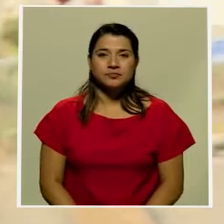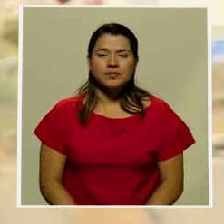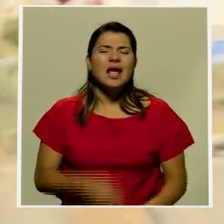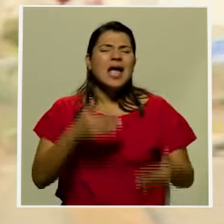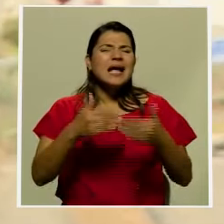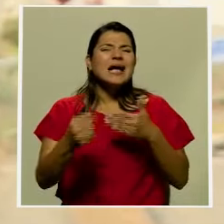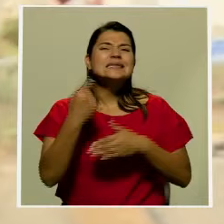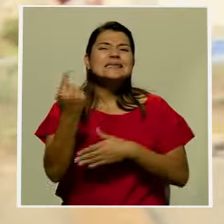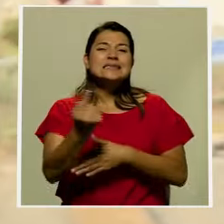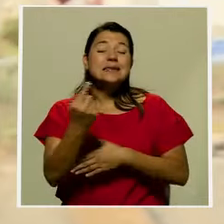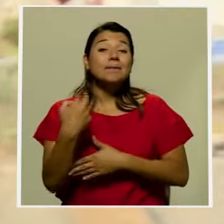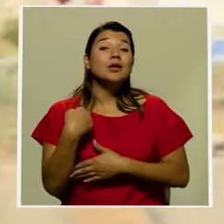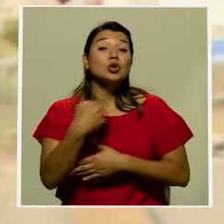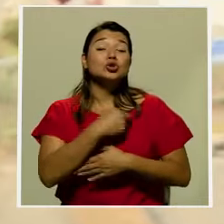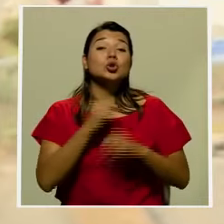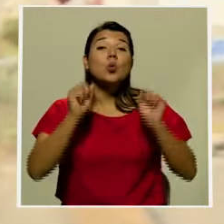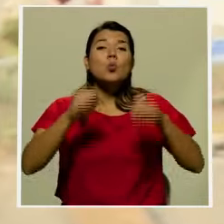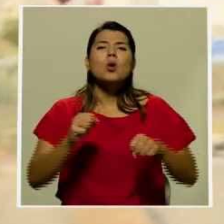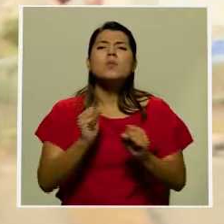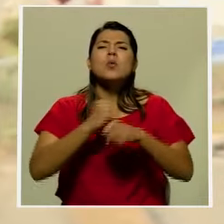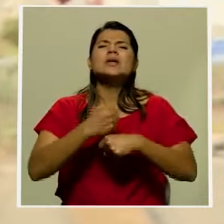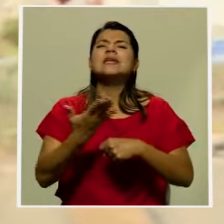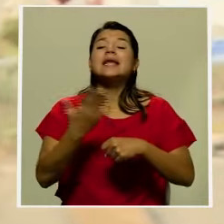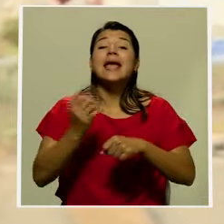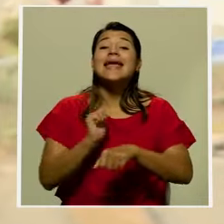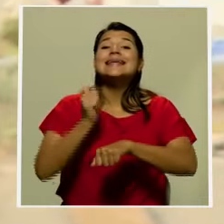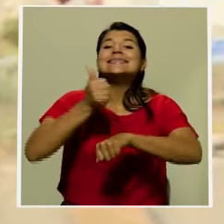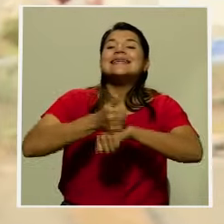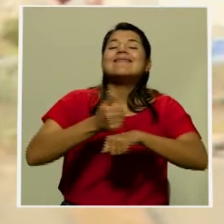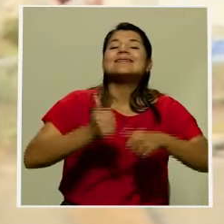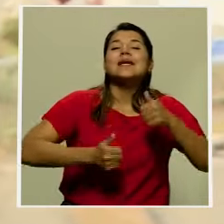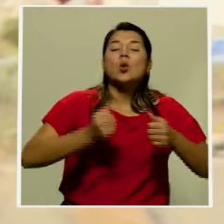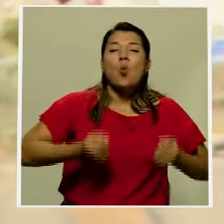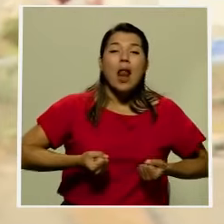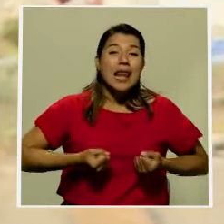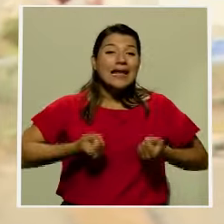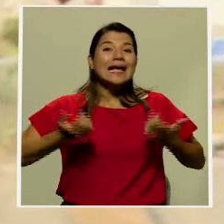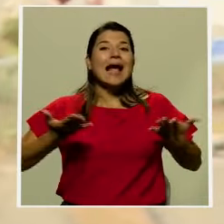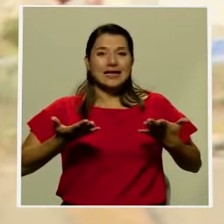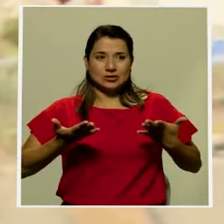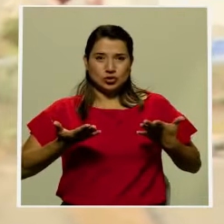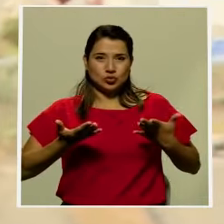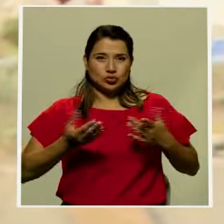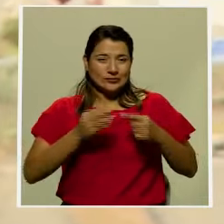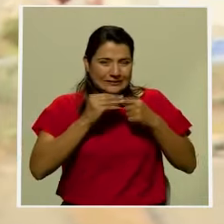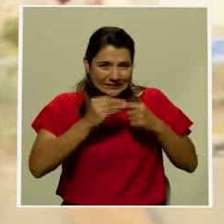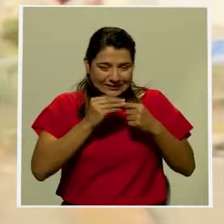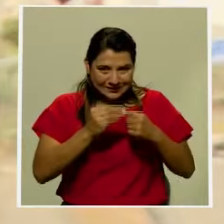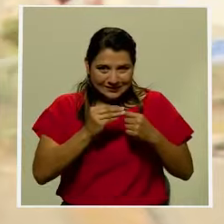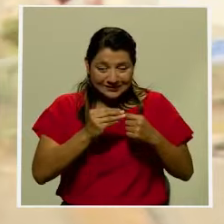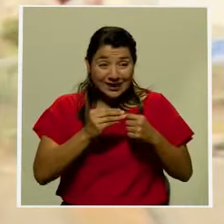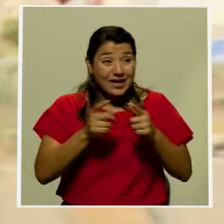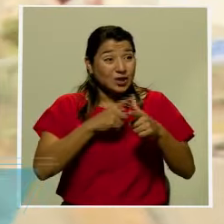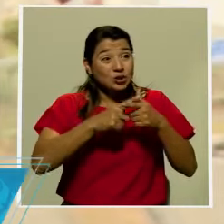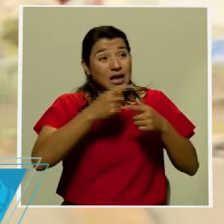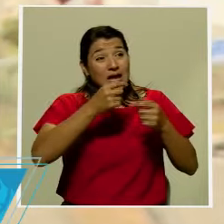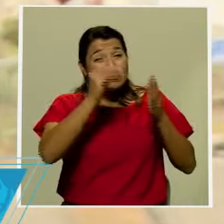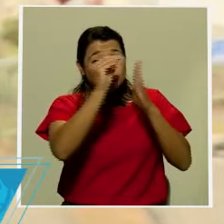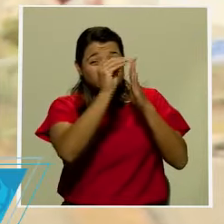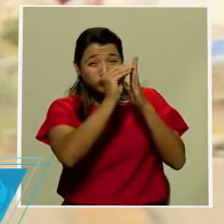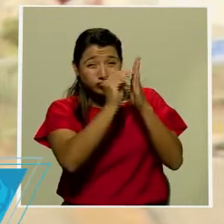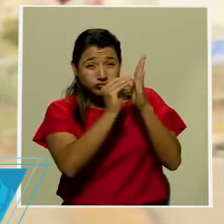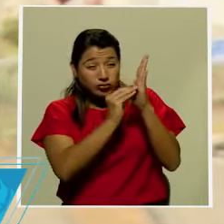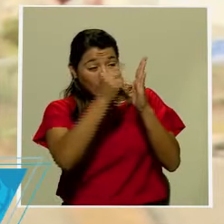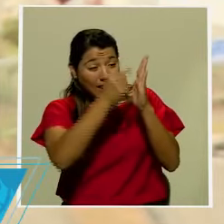Generalmente lo que podemos hacer nosotros es establecer cuáles son esos gastos que hacemos en un periodo específico, sumar todos los gastos que hacemos